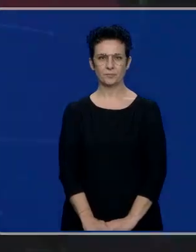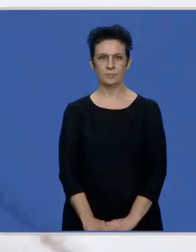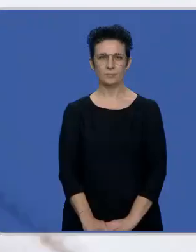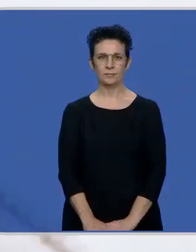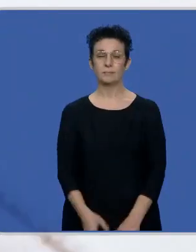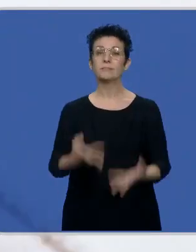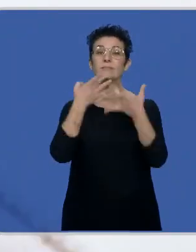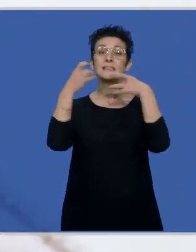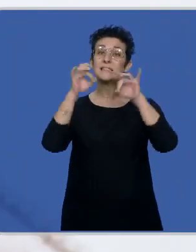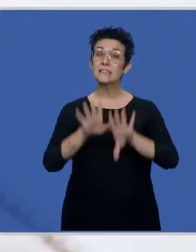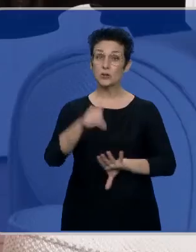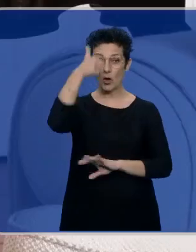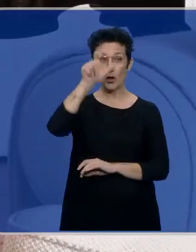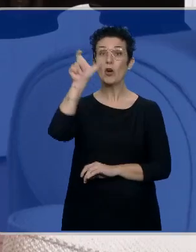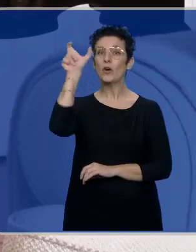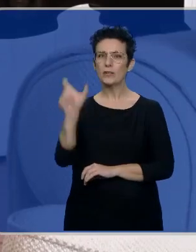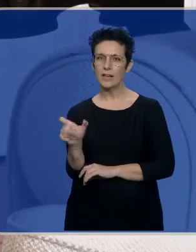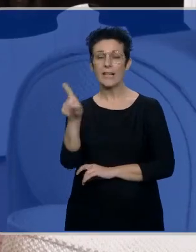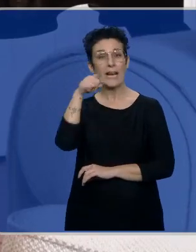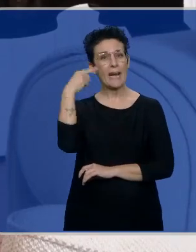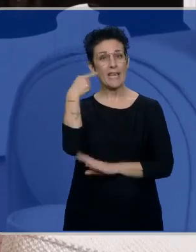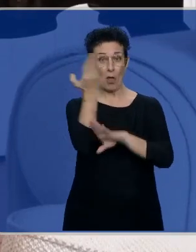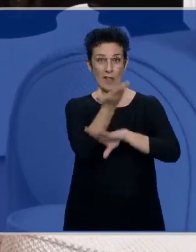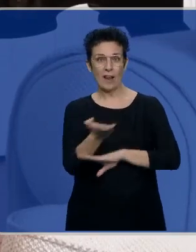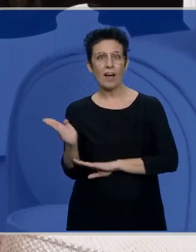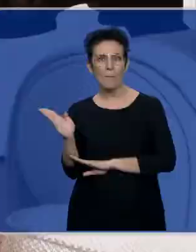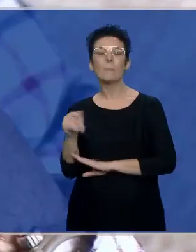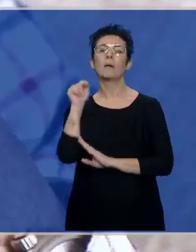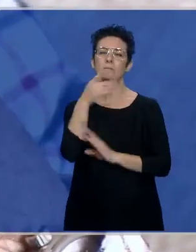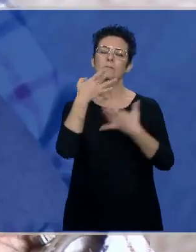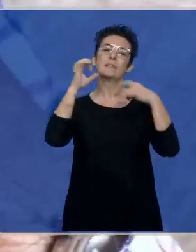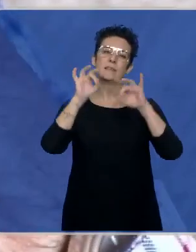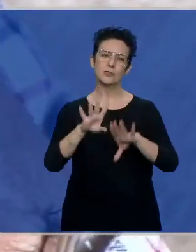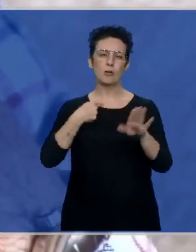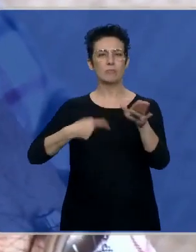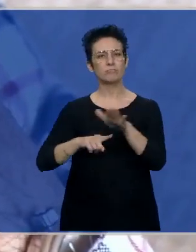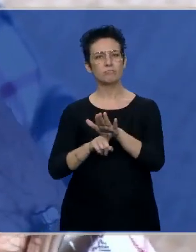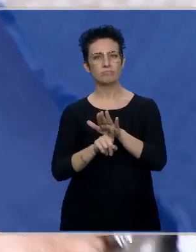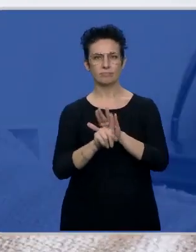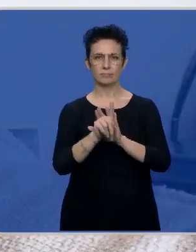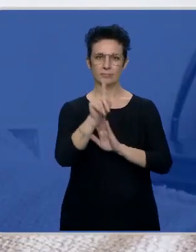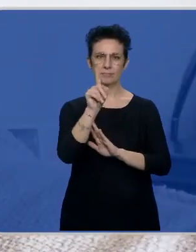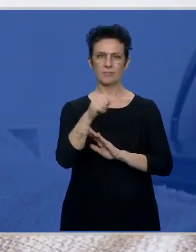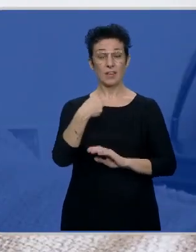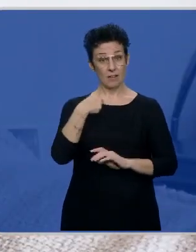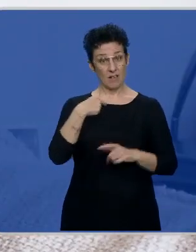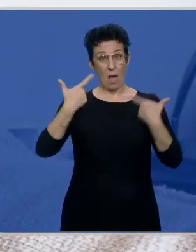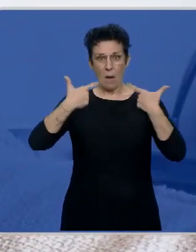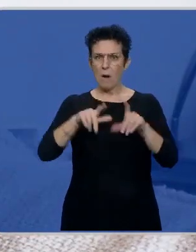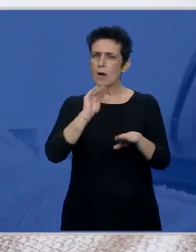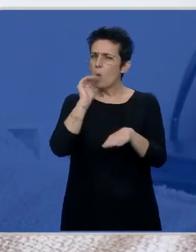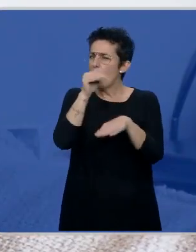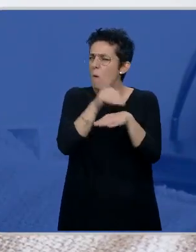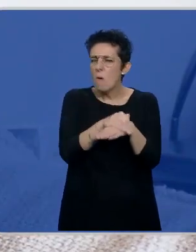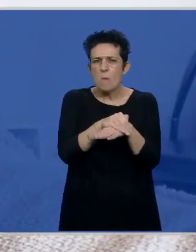La historia de Pedro Gutiérrez Moya el niño de la capea es una historia de superación. Mi barrio era muy humilde, el más